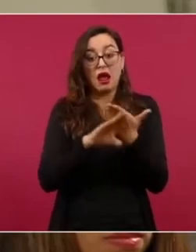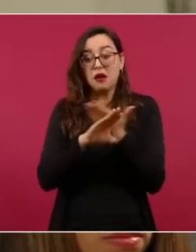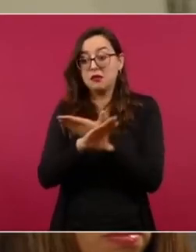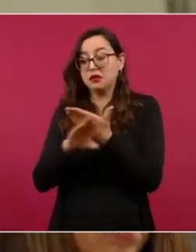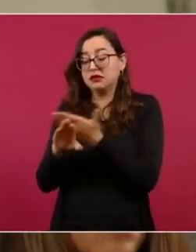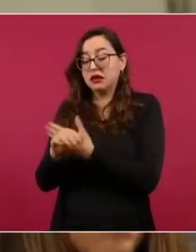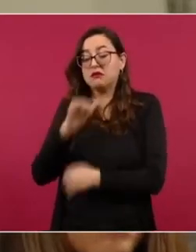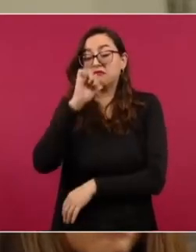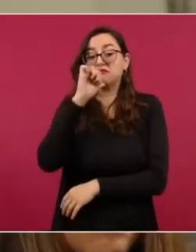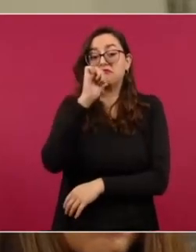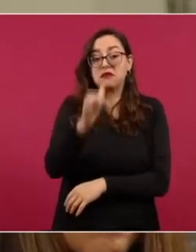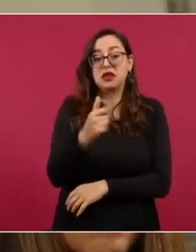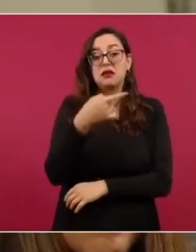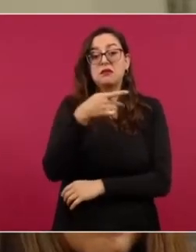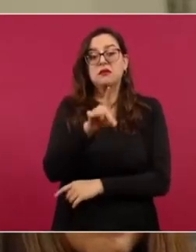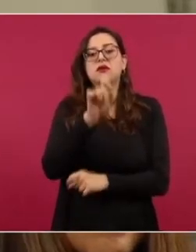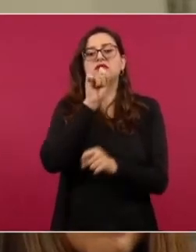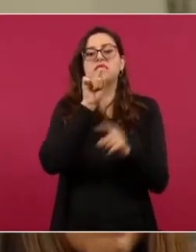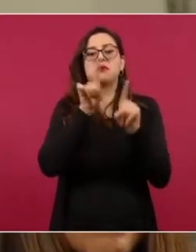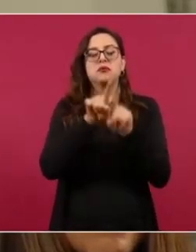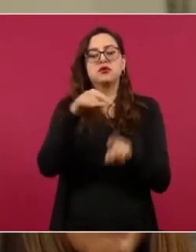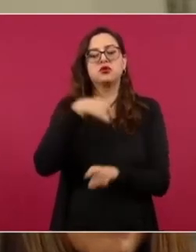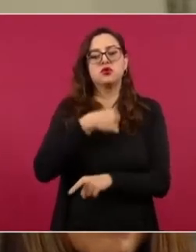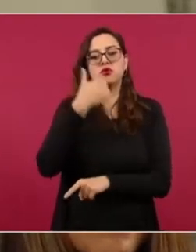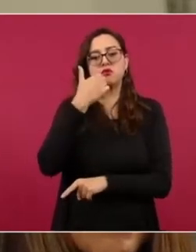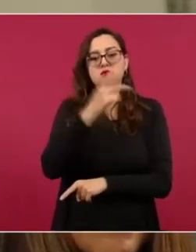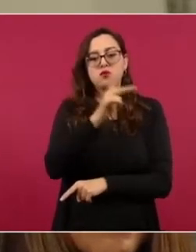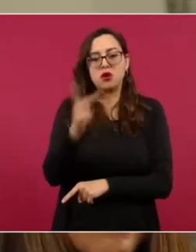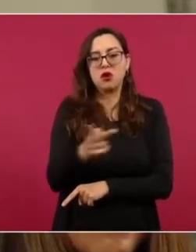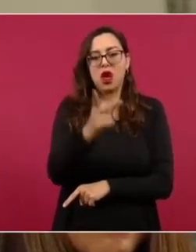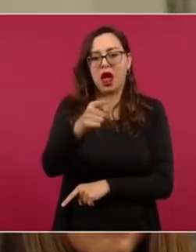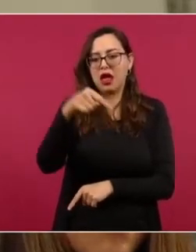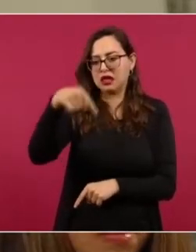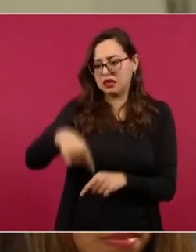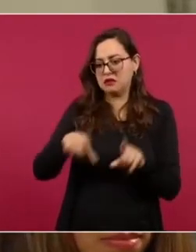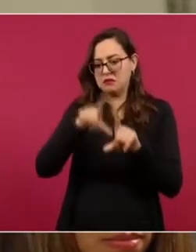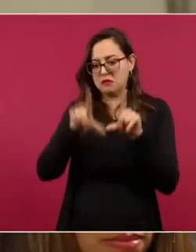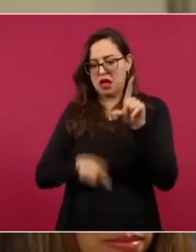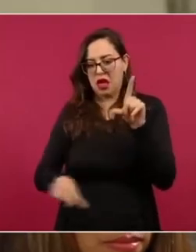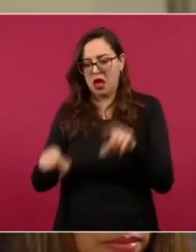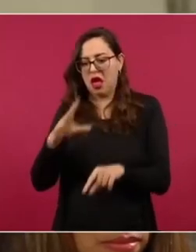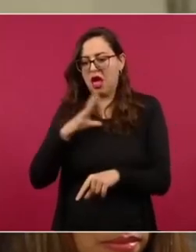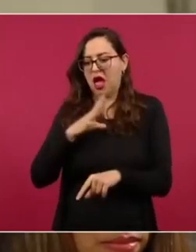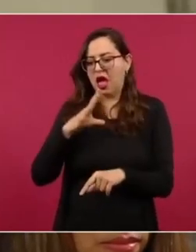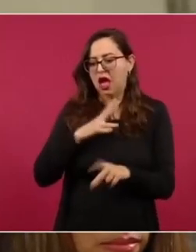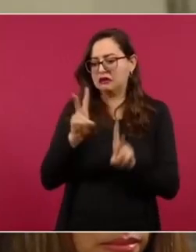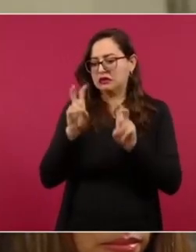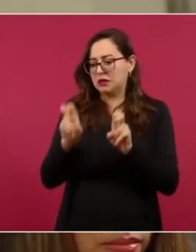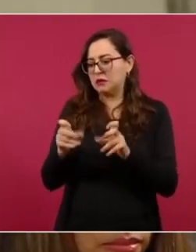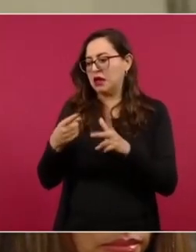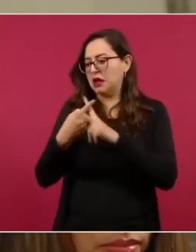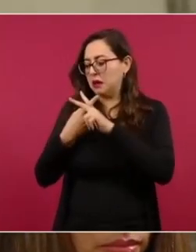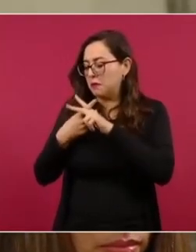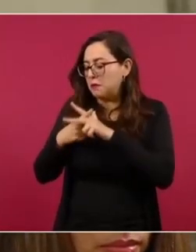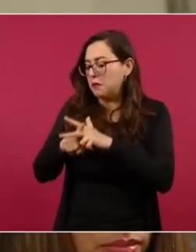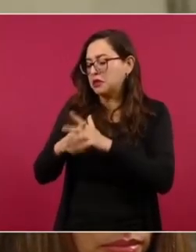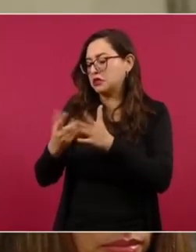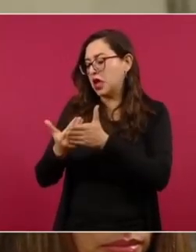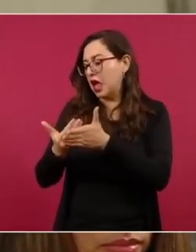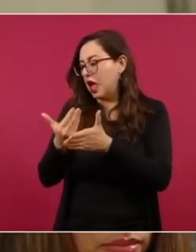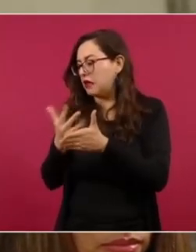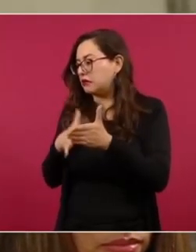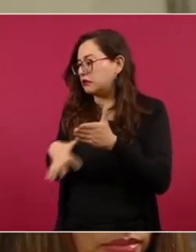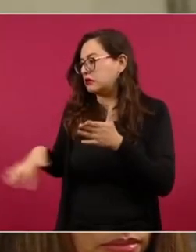Pero también lo que yo le quiero preguntar es, en México se maneja una estrategia, la estrategia de atender las causas. Si Estados Unidos no tiene una